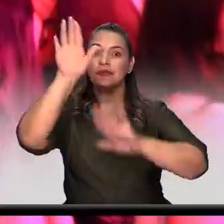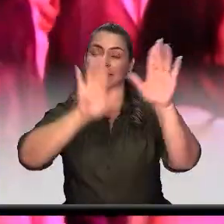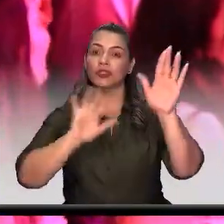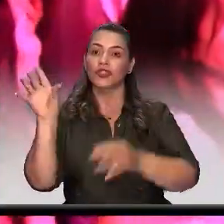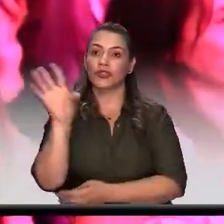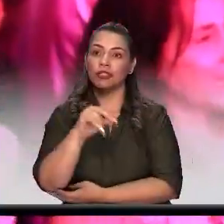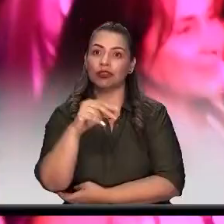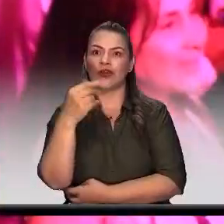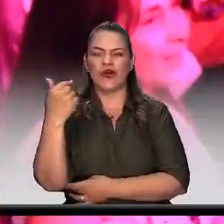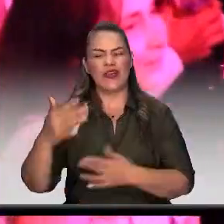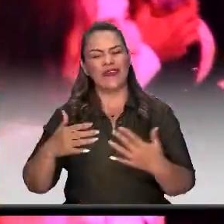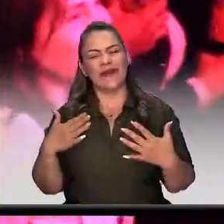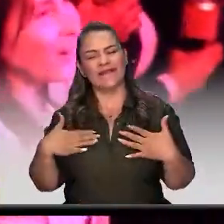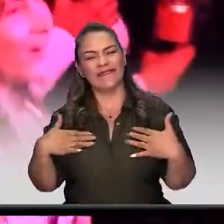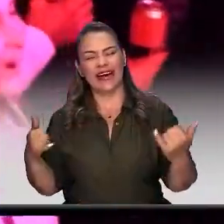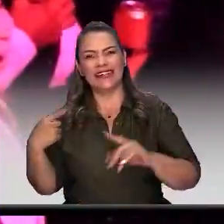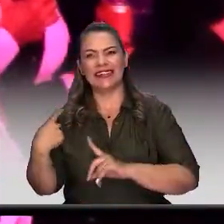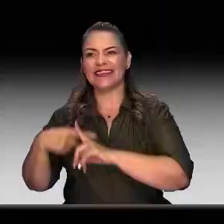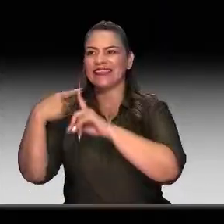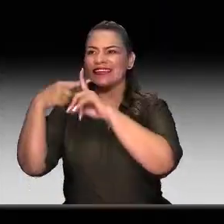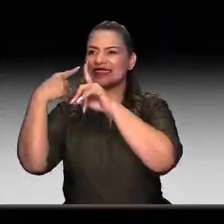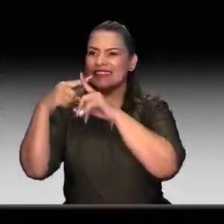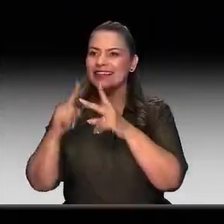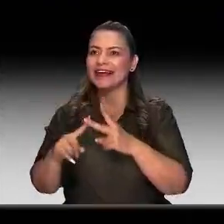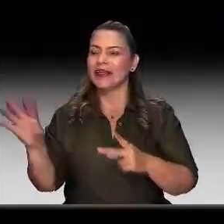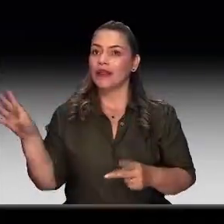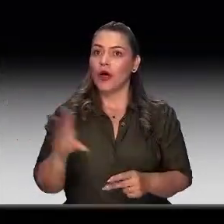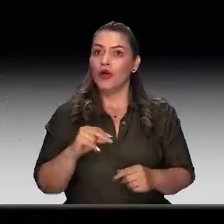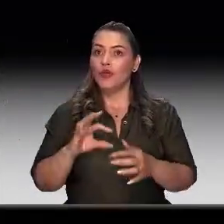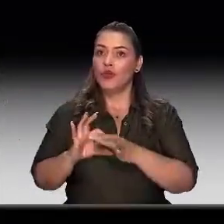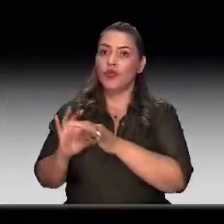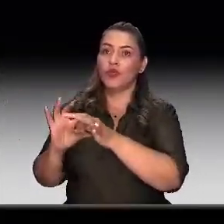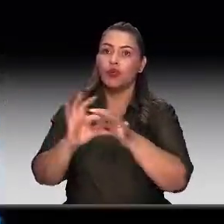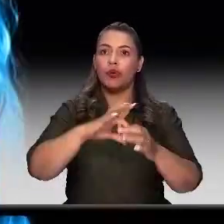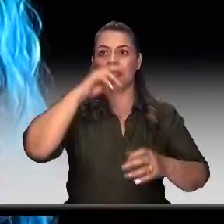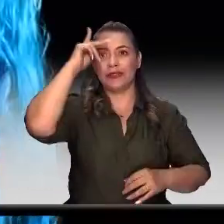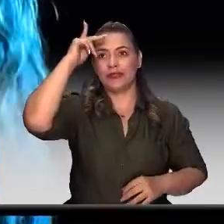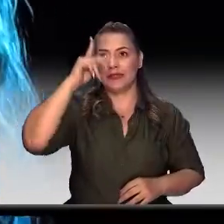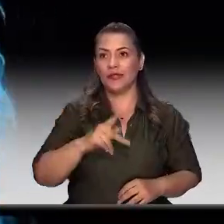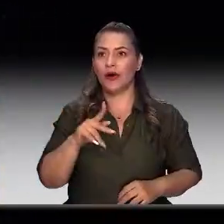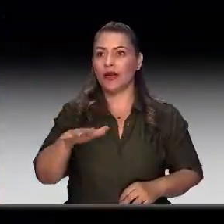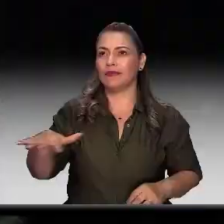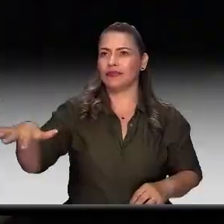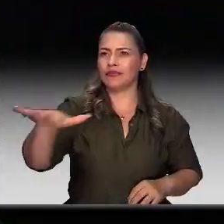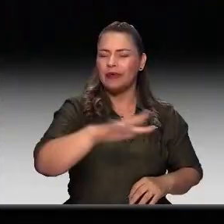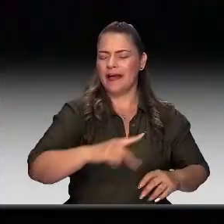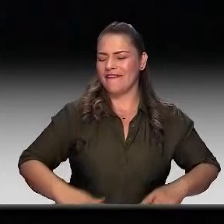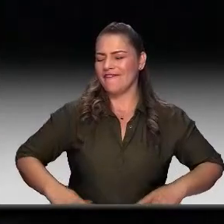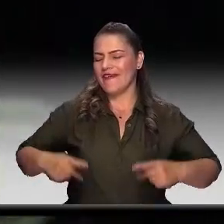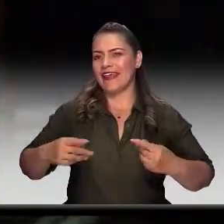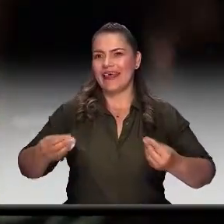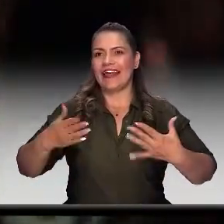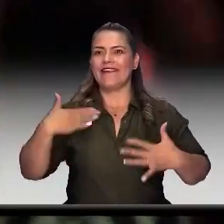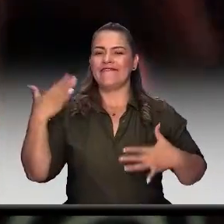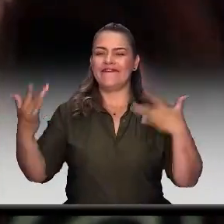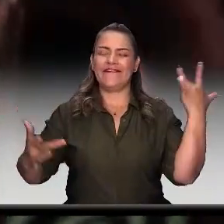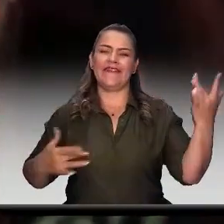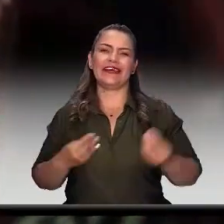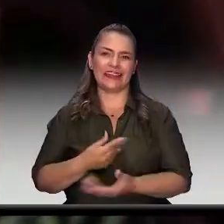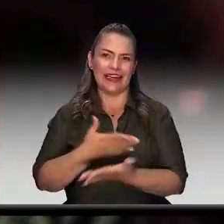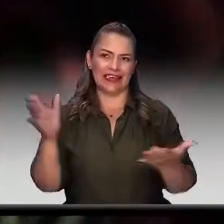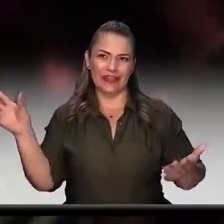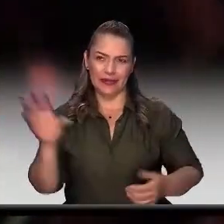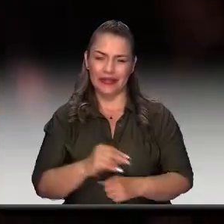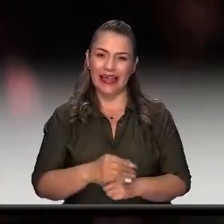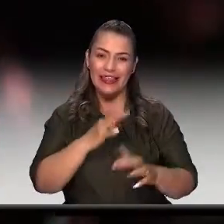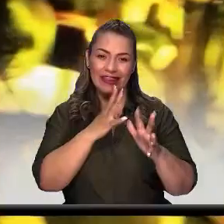entusiasmo y por seguir construyendo juntos la historia de una ciudad que se llena de vida y alegría en cada rincón. Itagüí